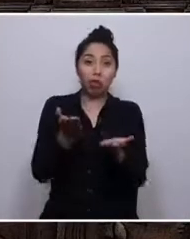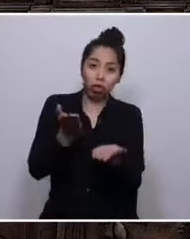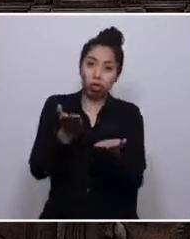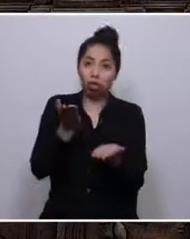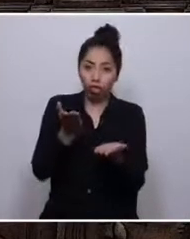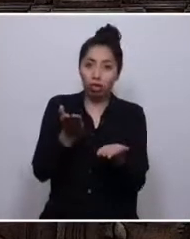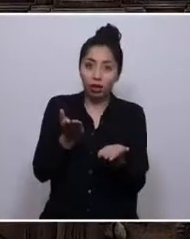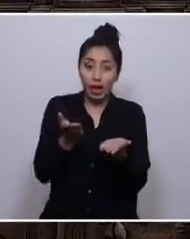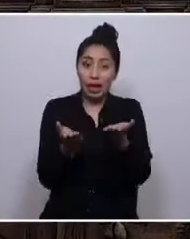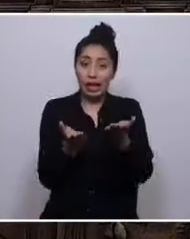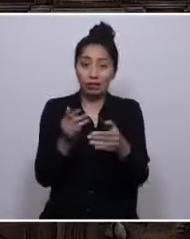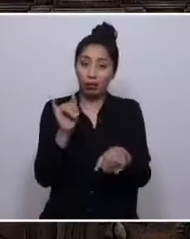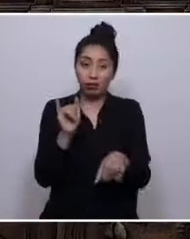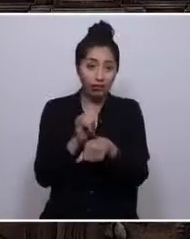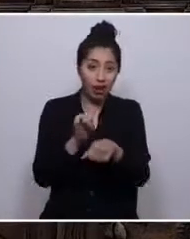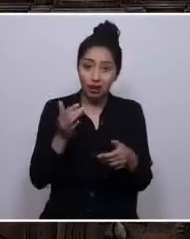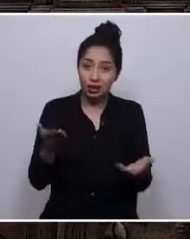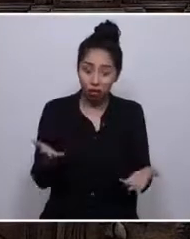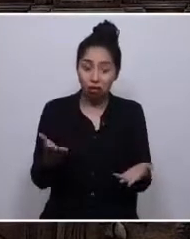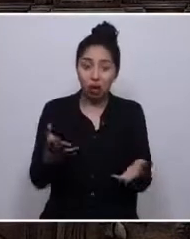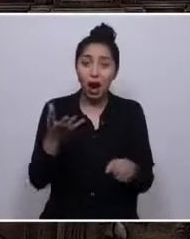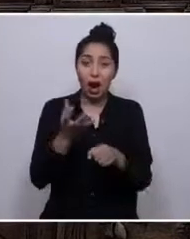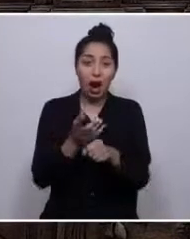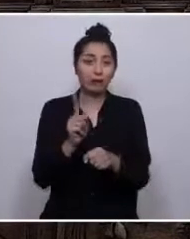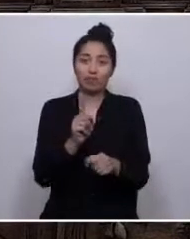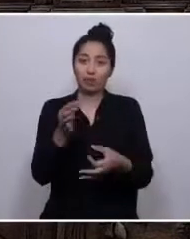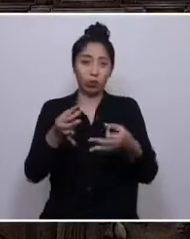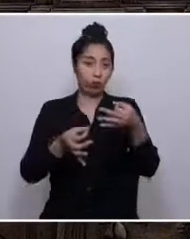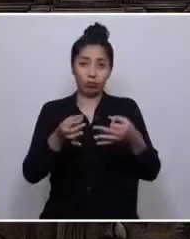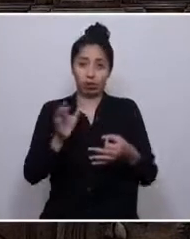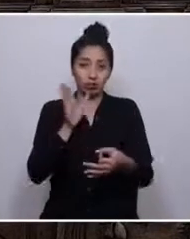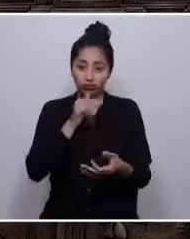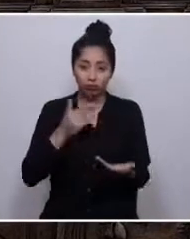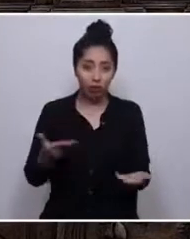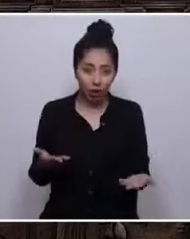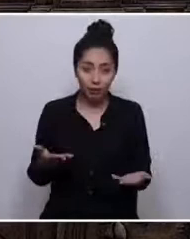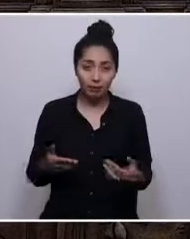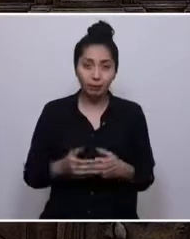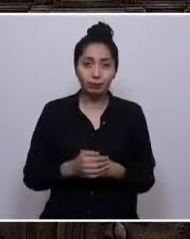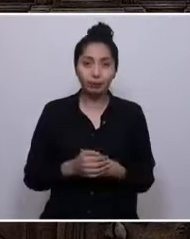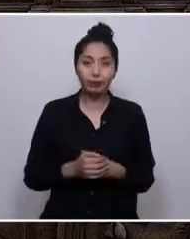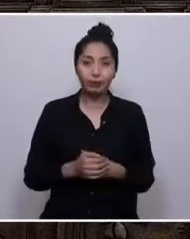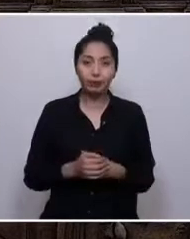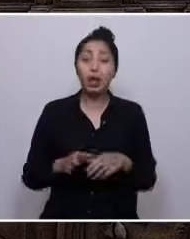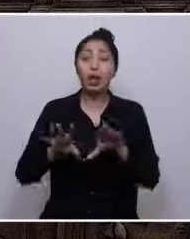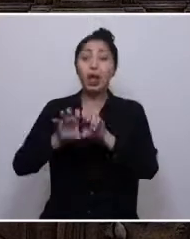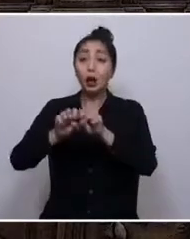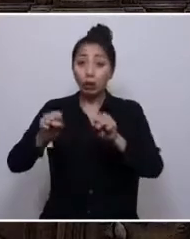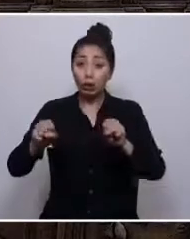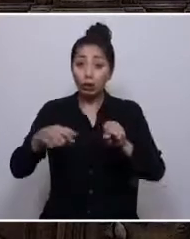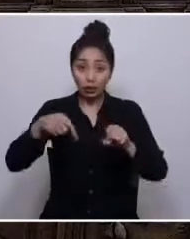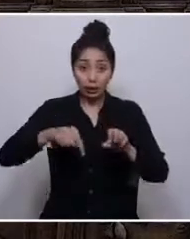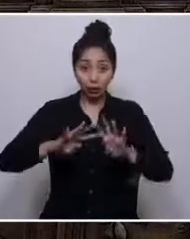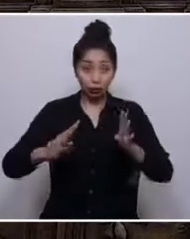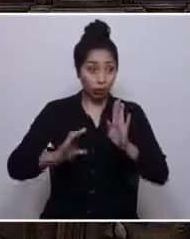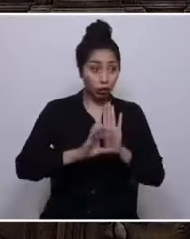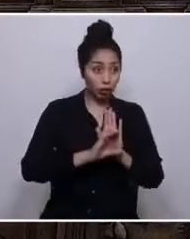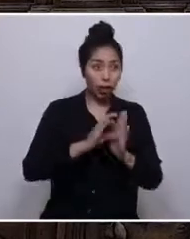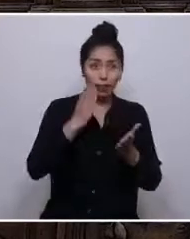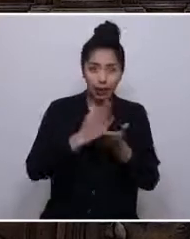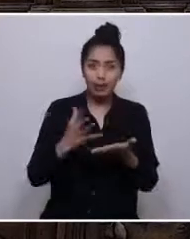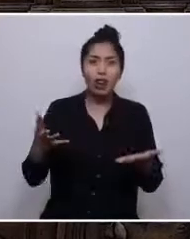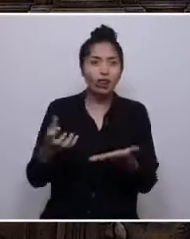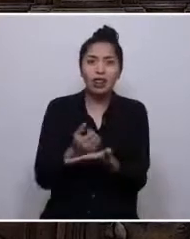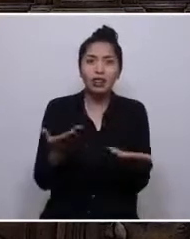que mantienen y reproducen la injusticia. El acuerdo que esta Convención debe alcanzar es aquel destinado a consagrar lo que el